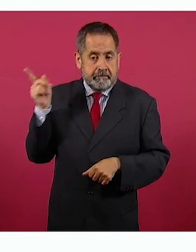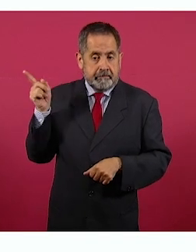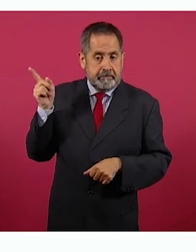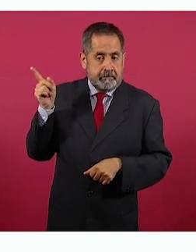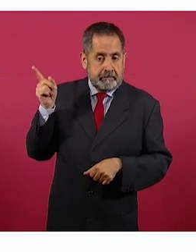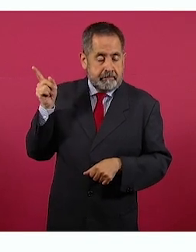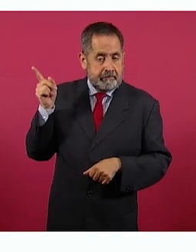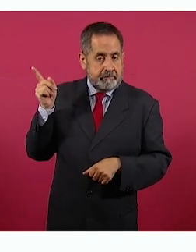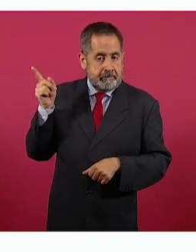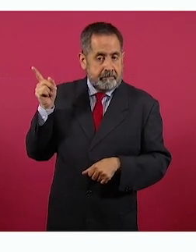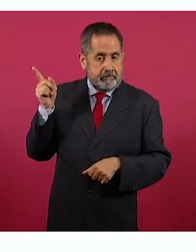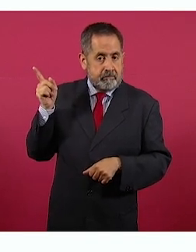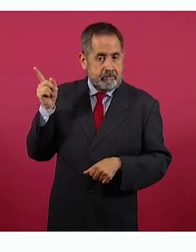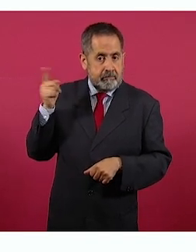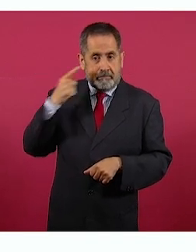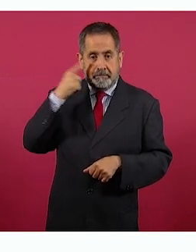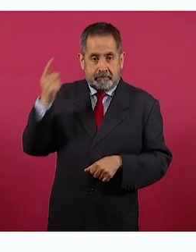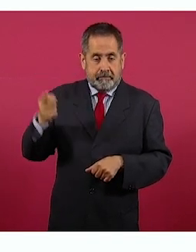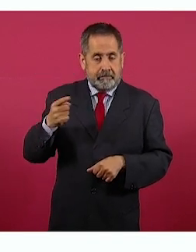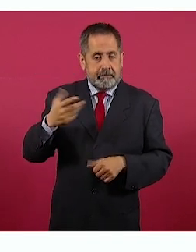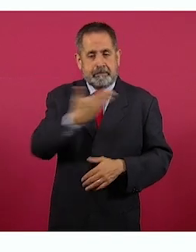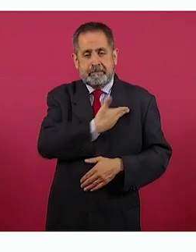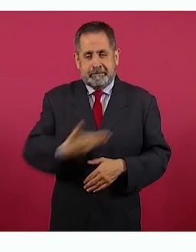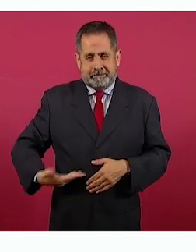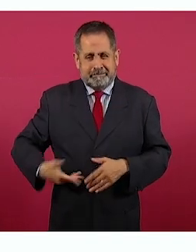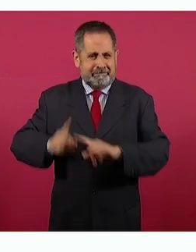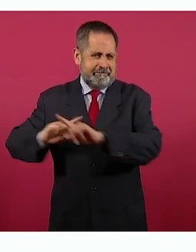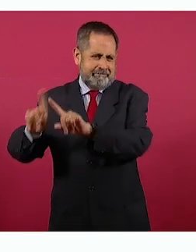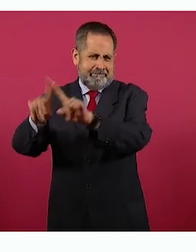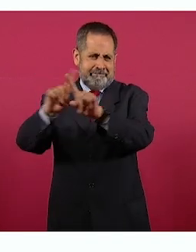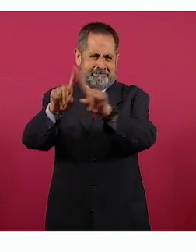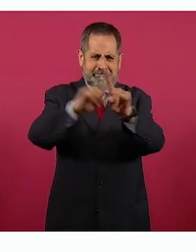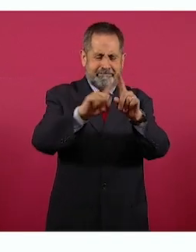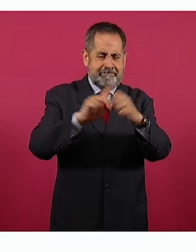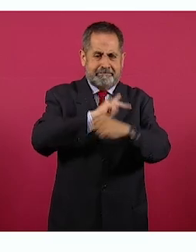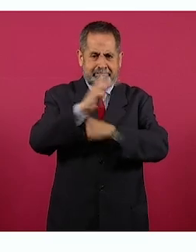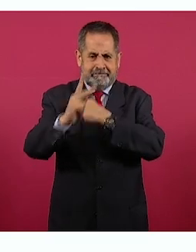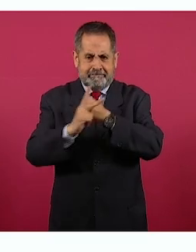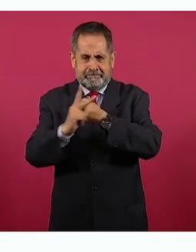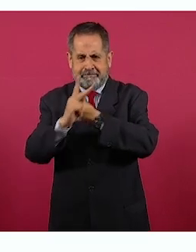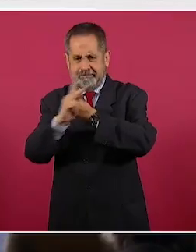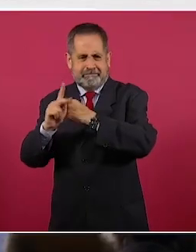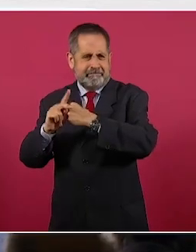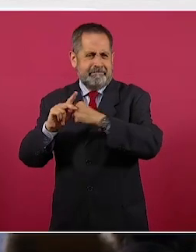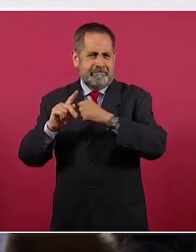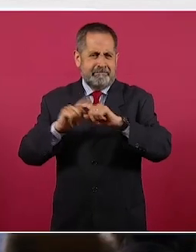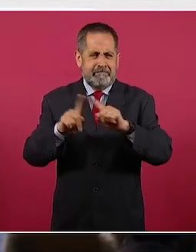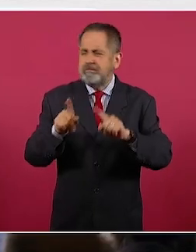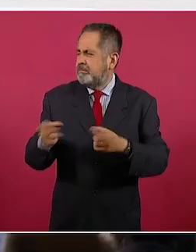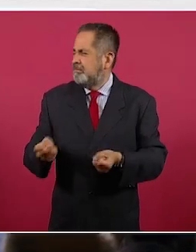entonces son todos los presidentes, ¿son cuántos?